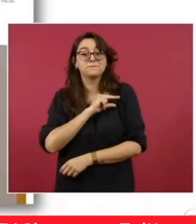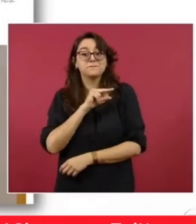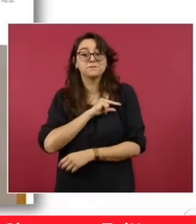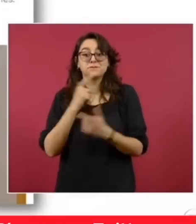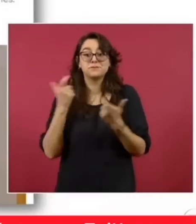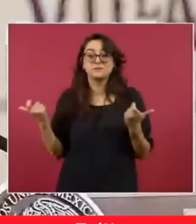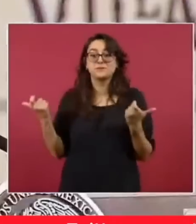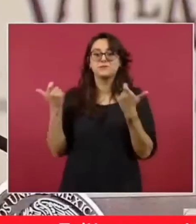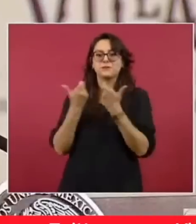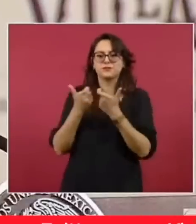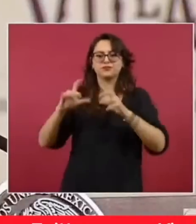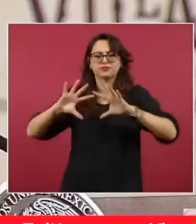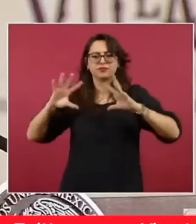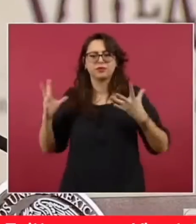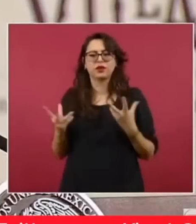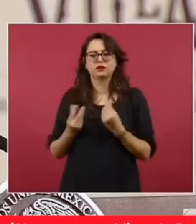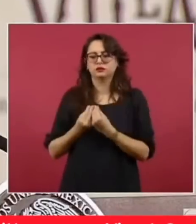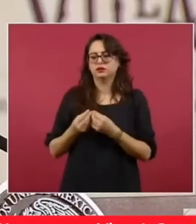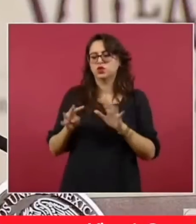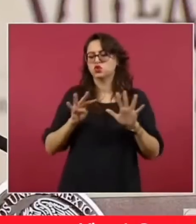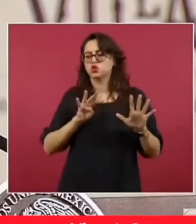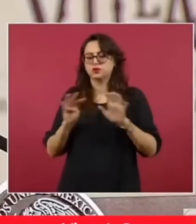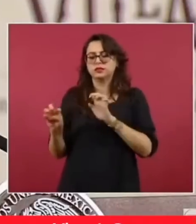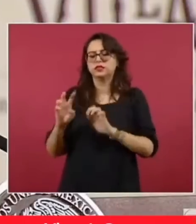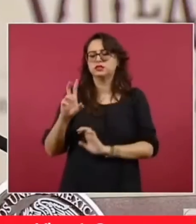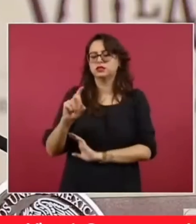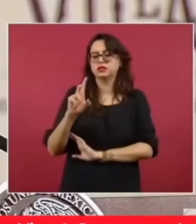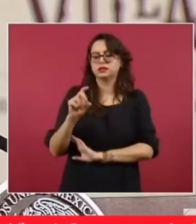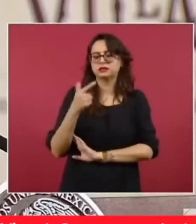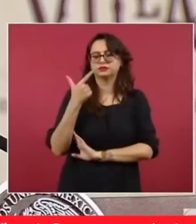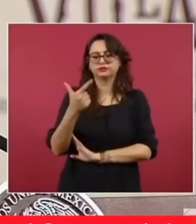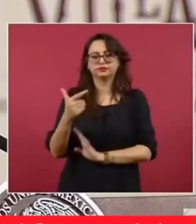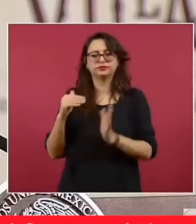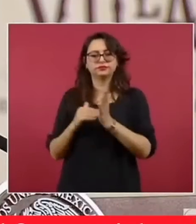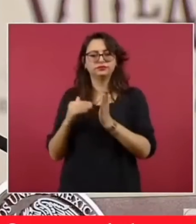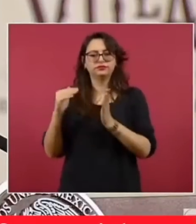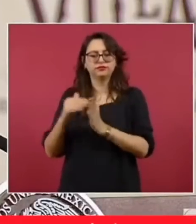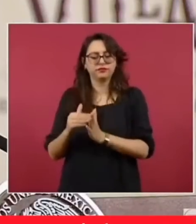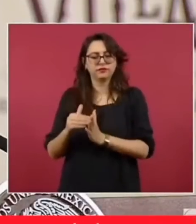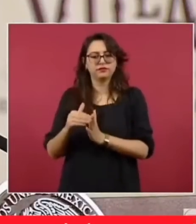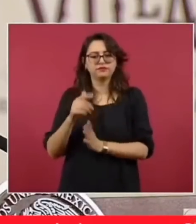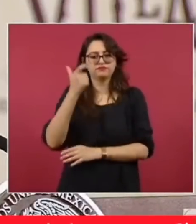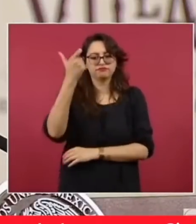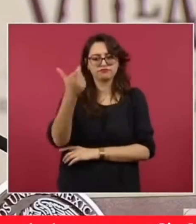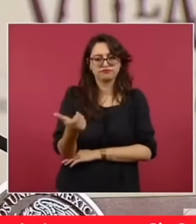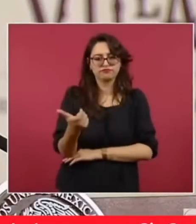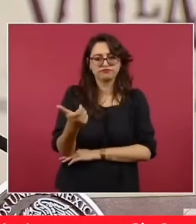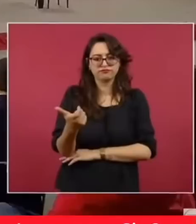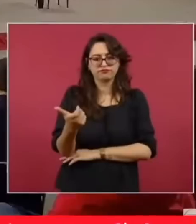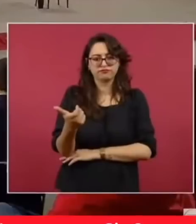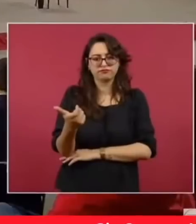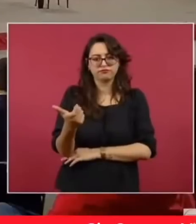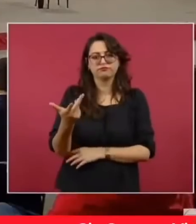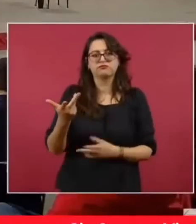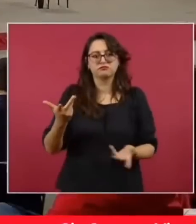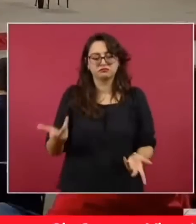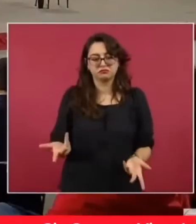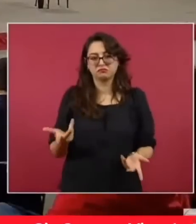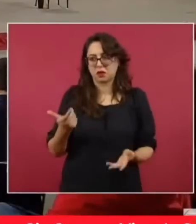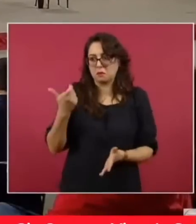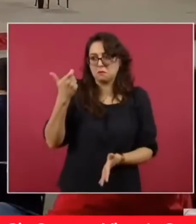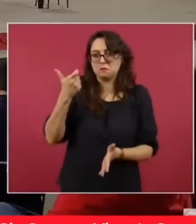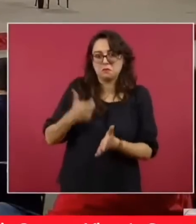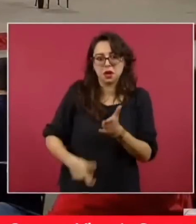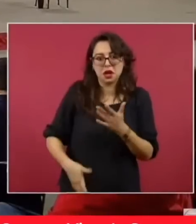asciende a 937 millones de pesos, 88% menos del costo para desarrollar